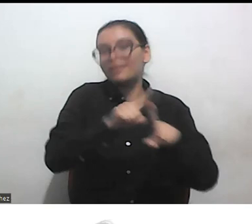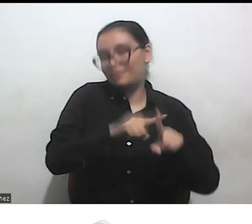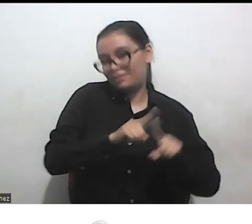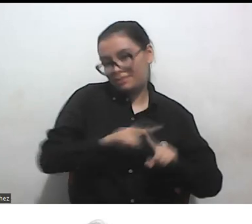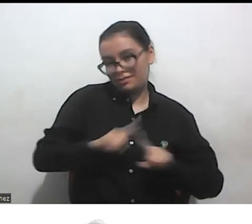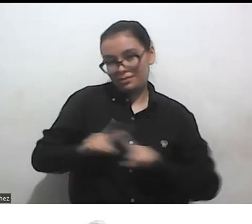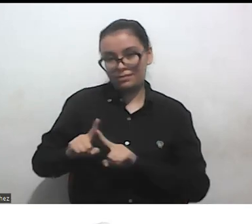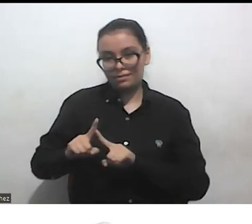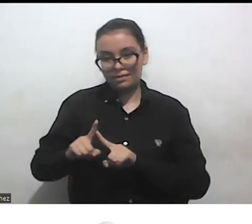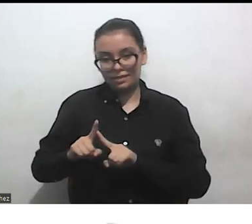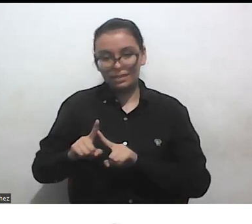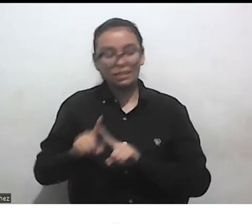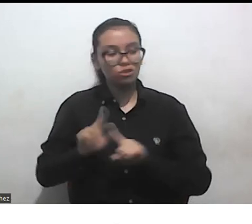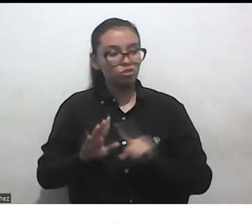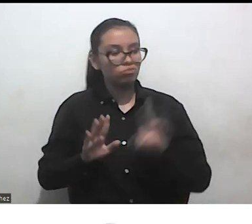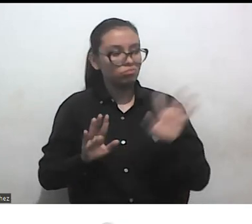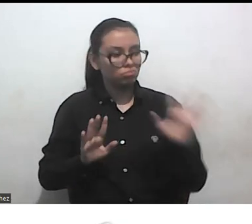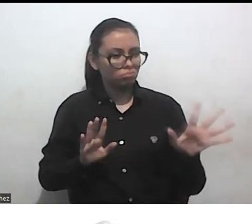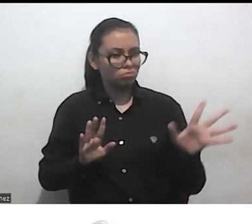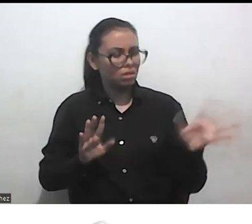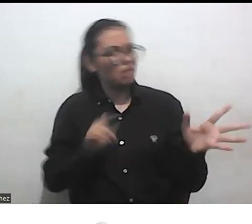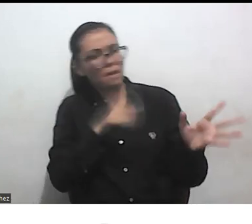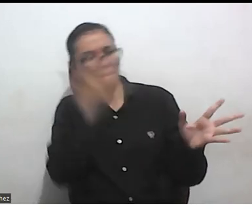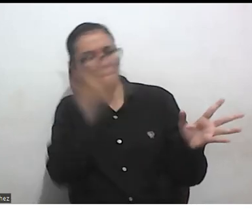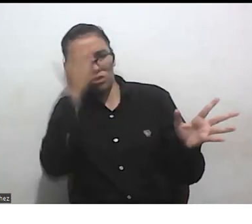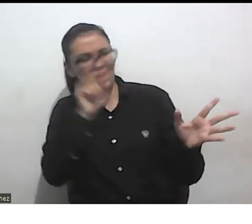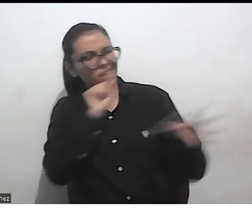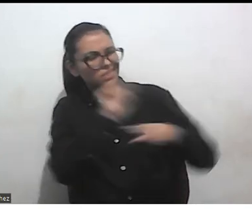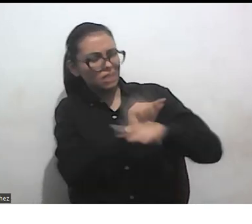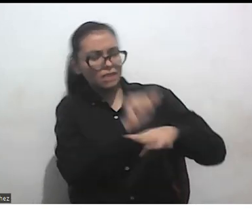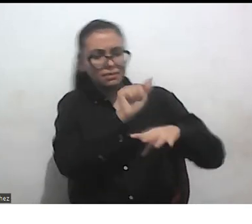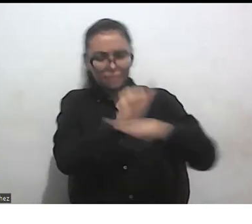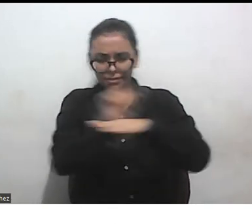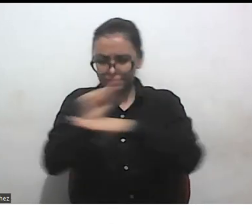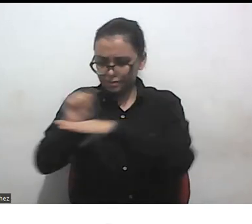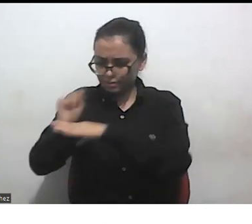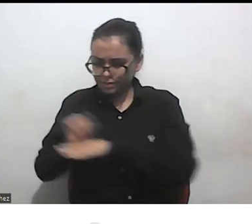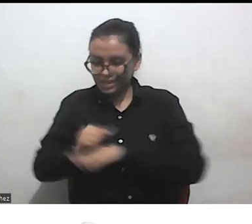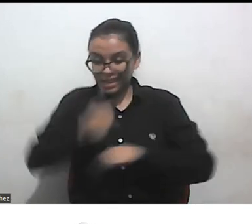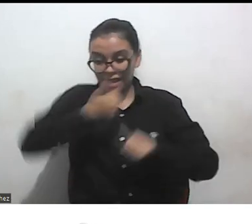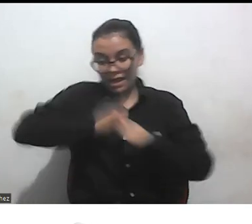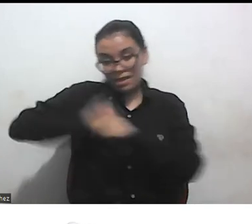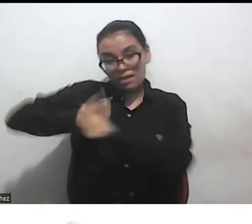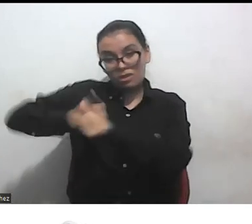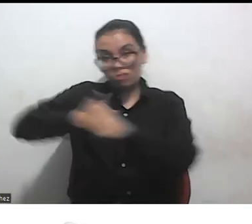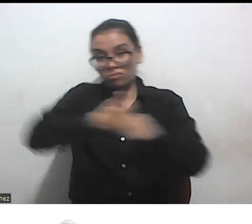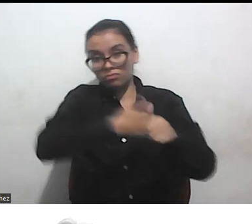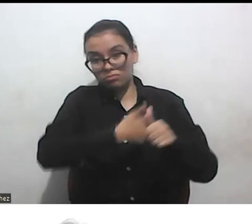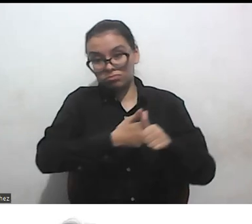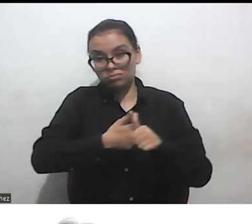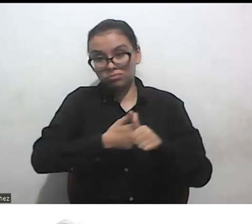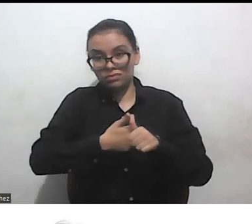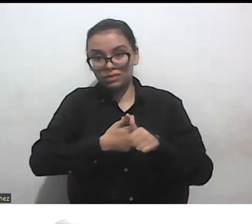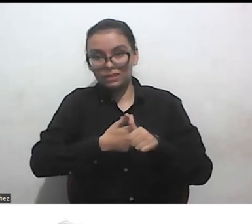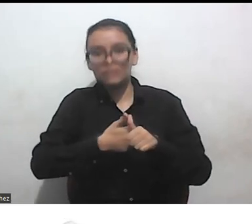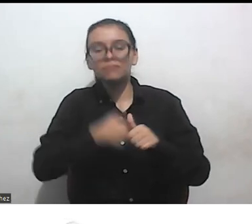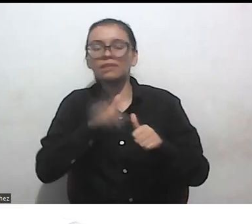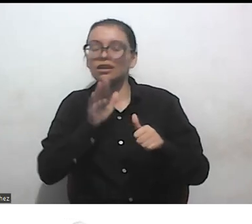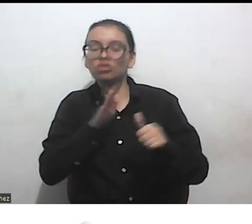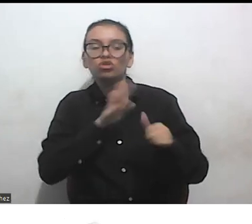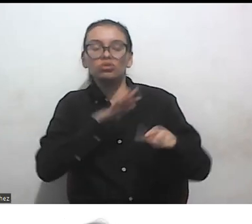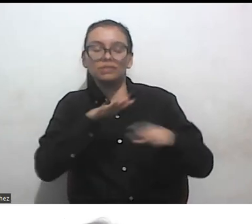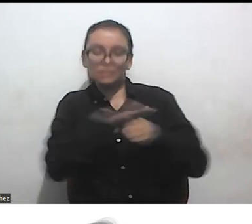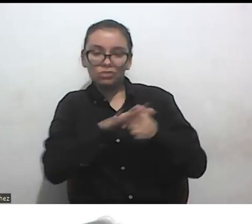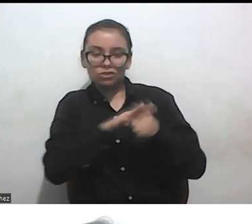revisada, cuestionada, criticada, y bueno, es un poco ya más por ahí por donde yo